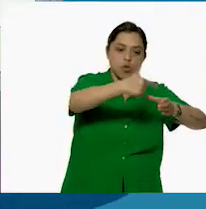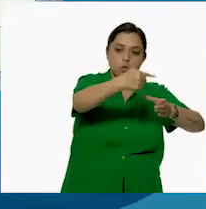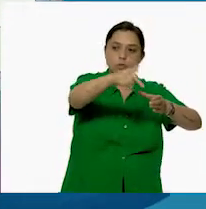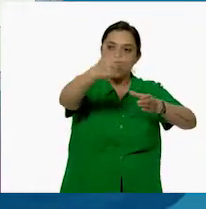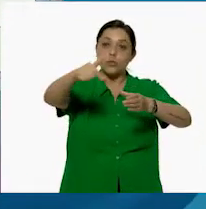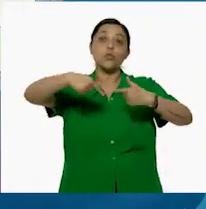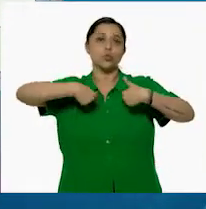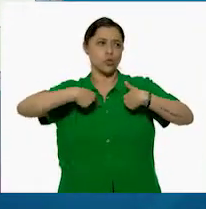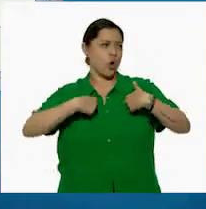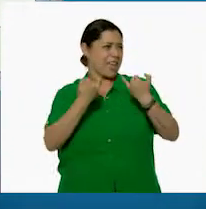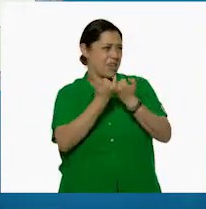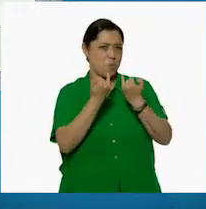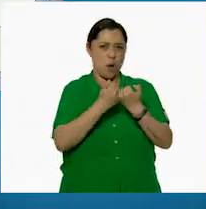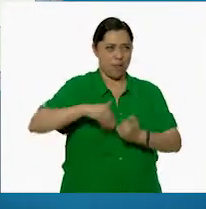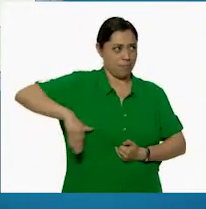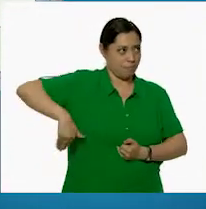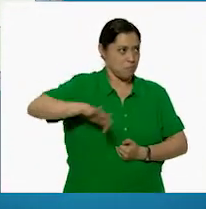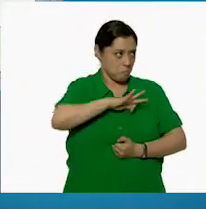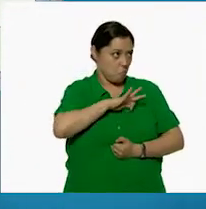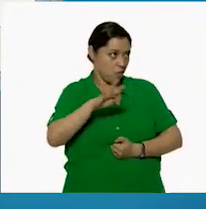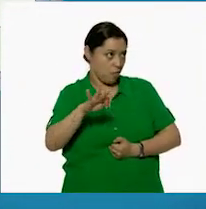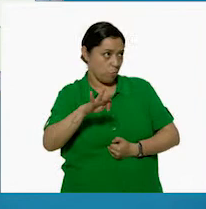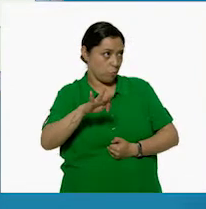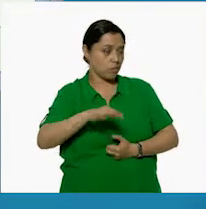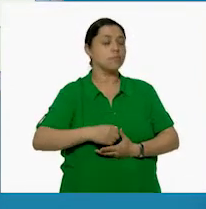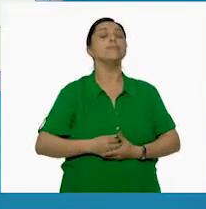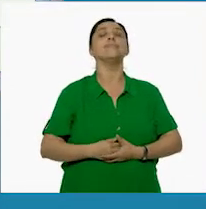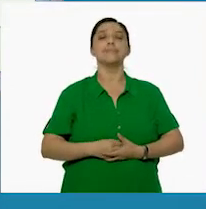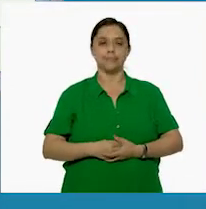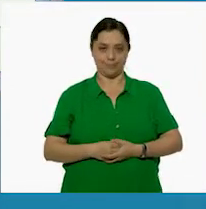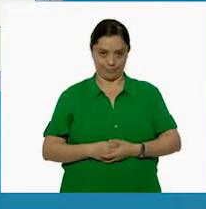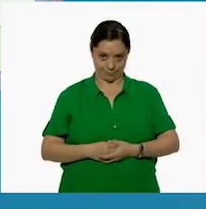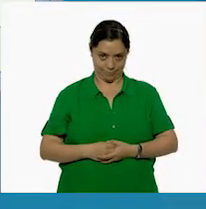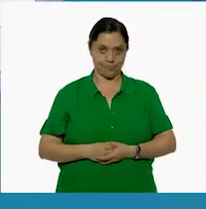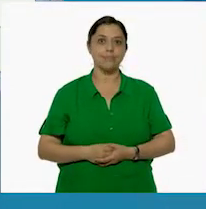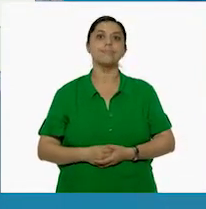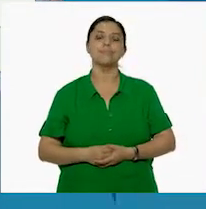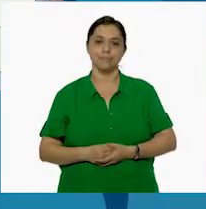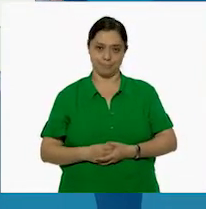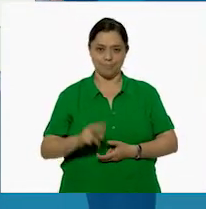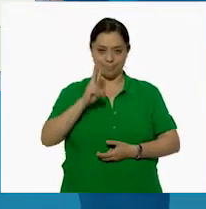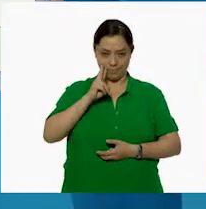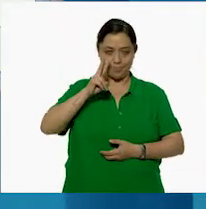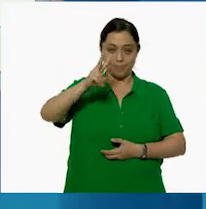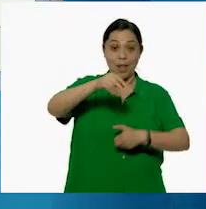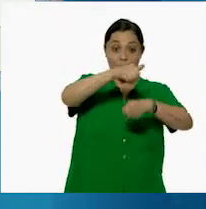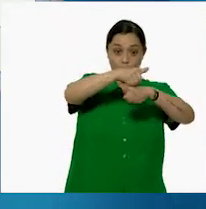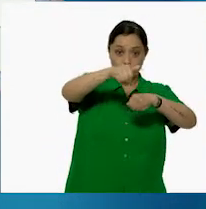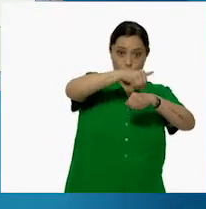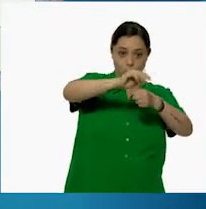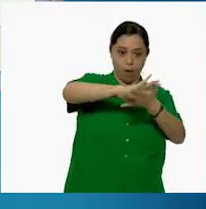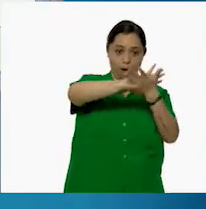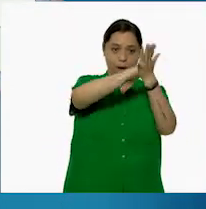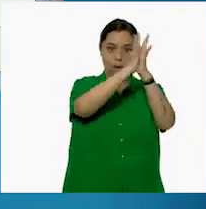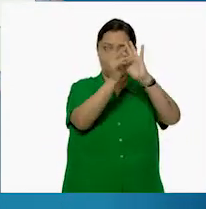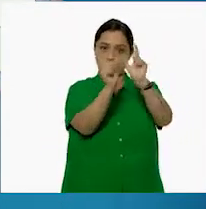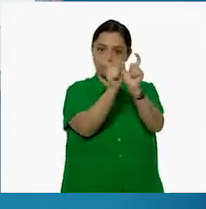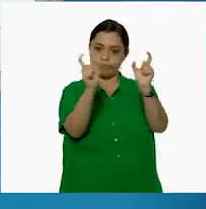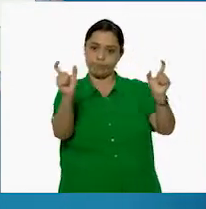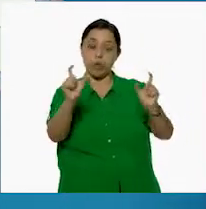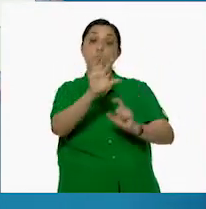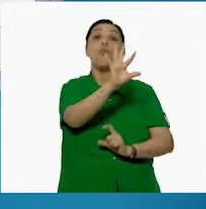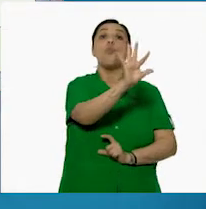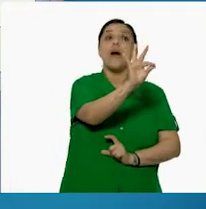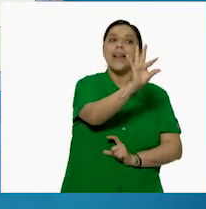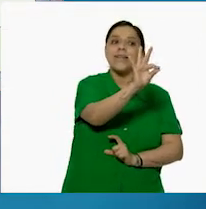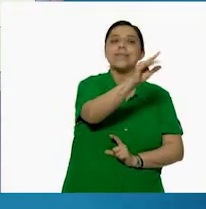números como lo hicimos antes, ¿verdad? Así es. Haremos la descomposición y nos quedaría 40